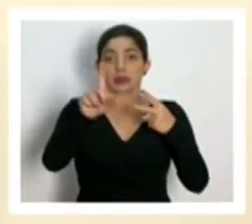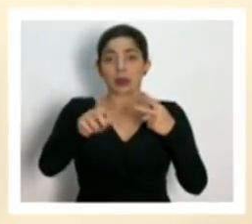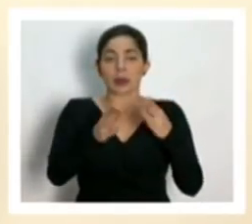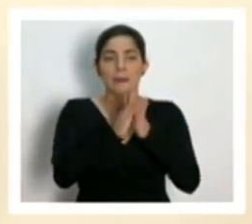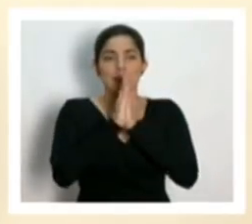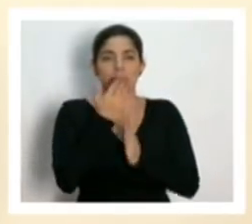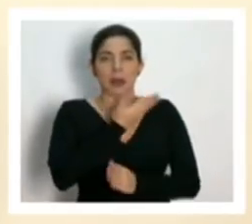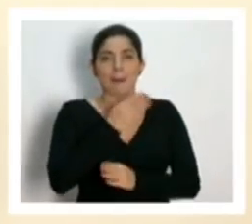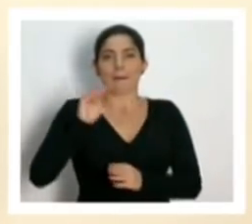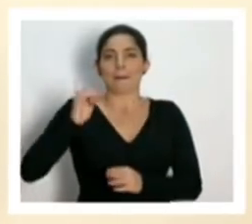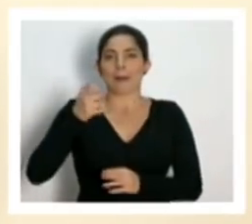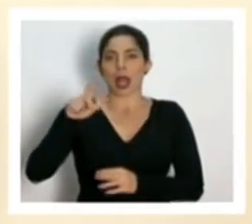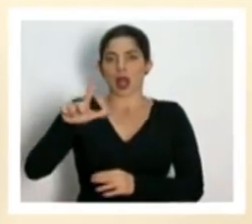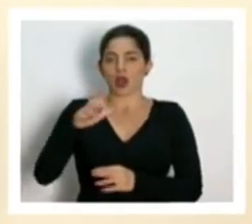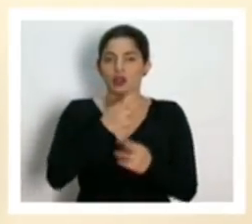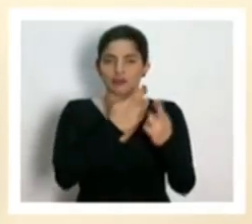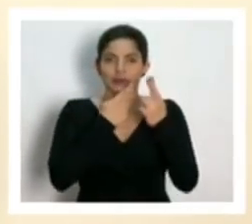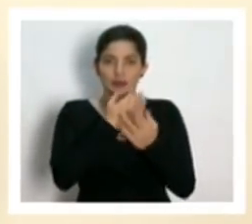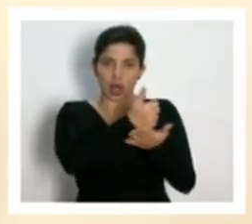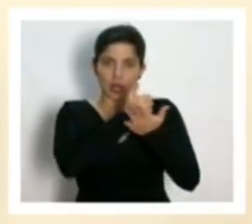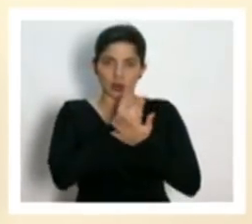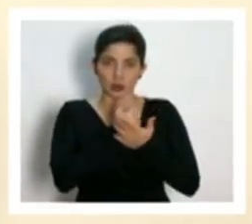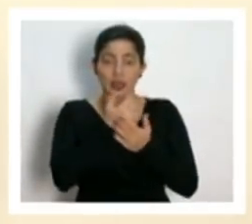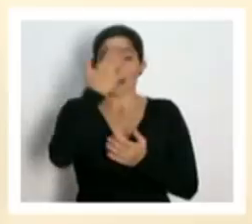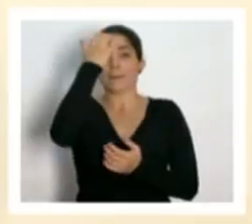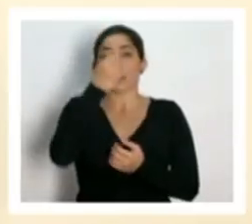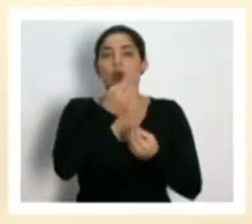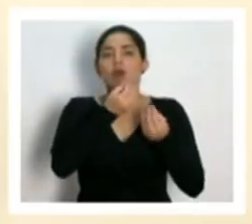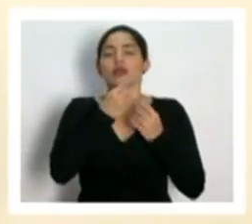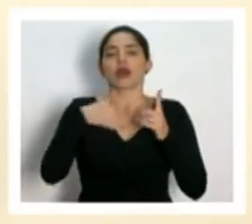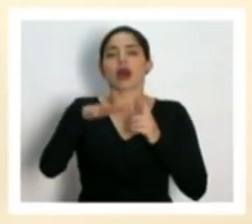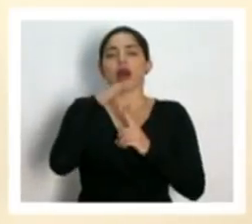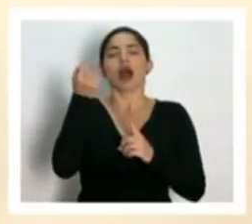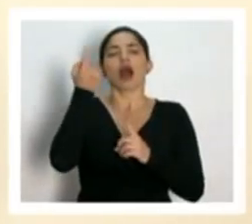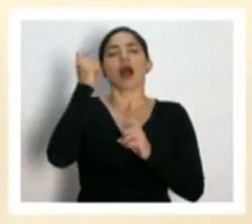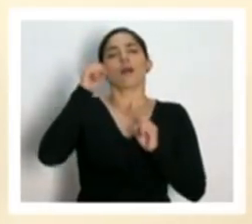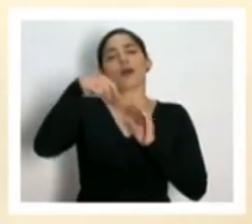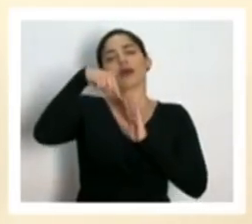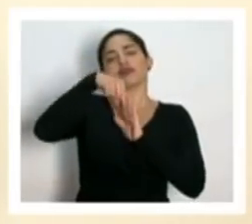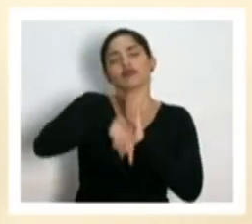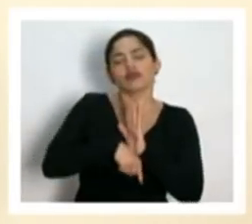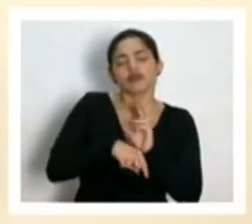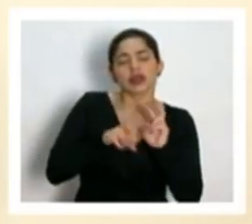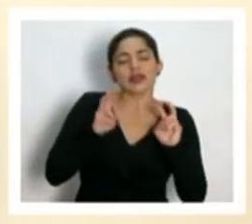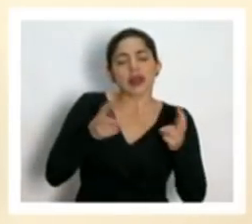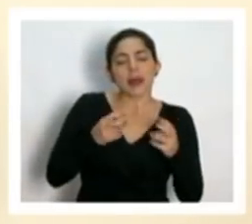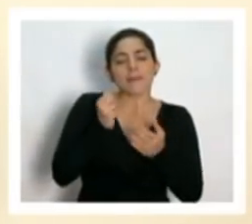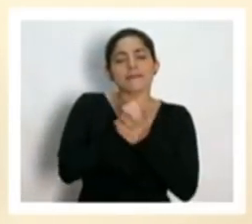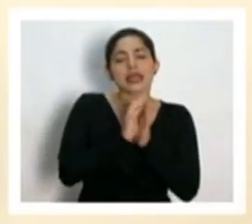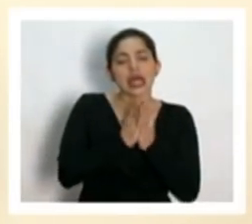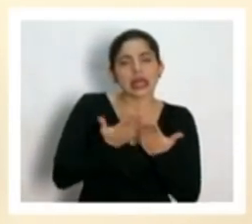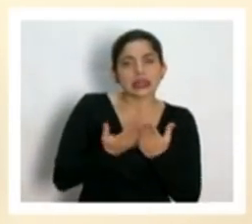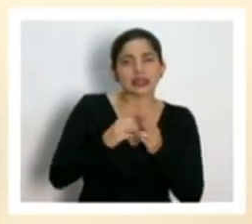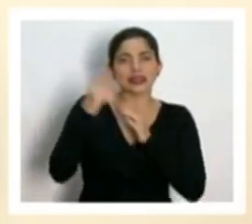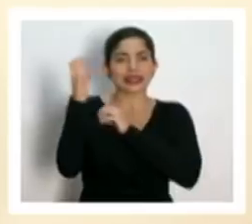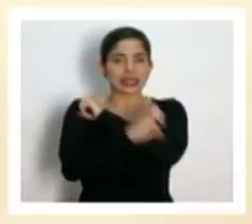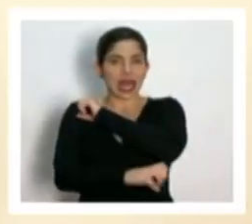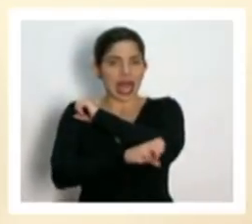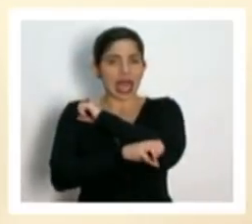pido a don Michael que nos ayude con esa respuesta, porque nos da contexto para profundizar en la medida en materia de migración extranjería,